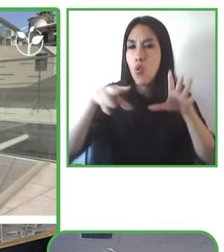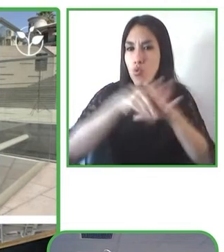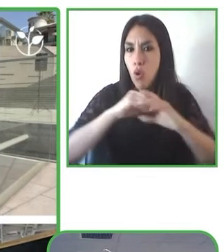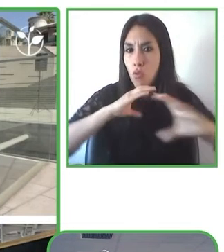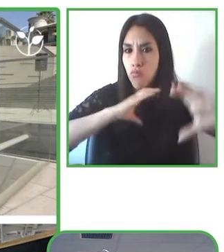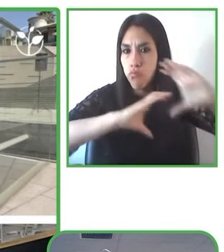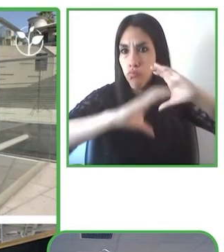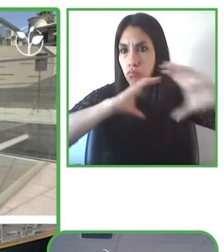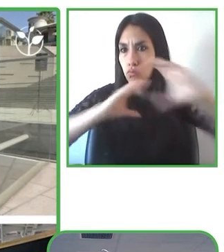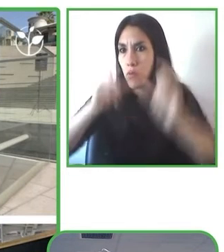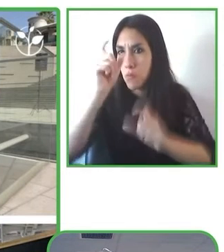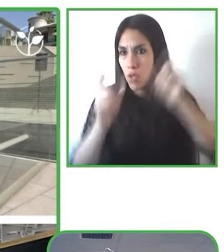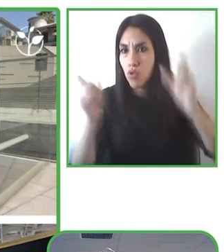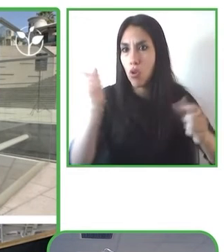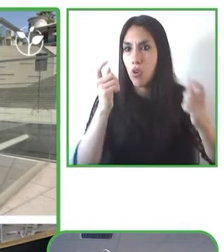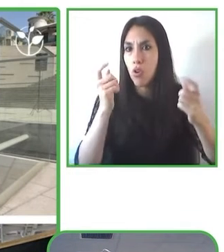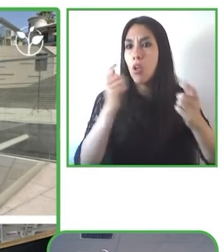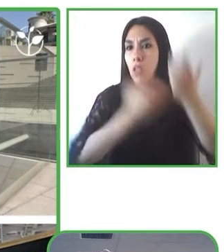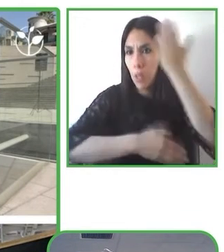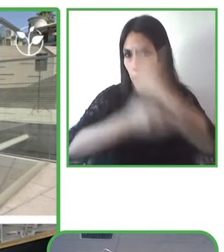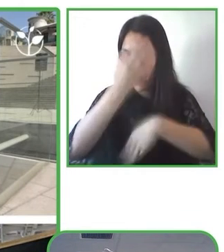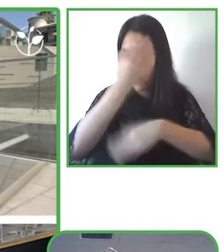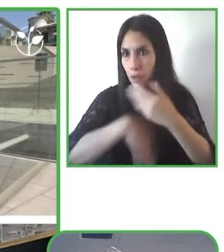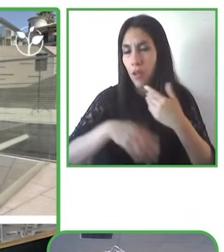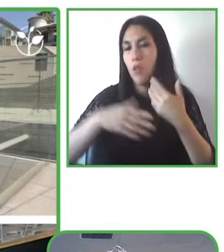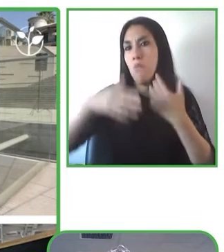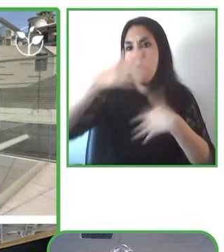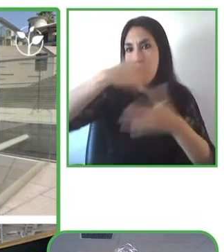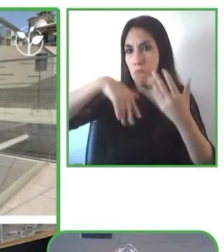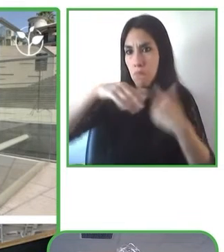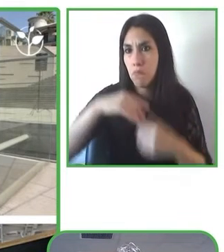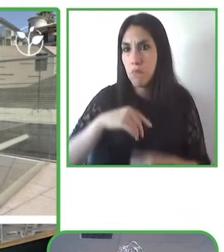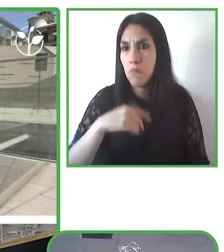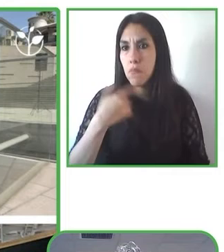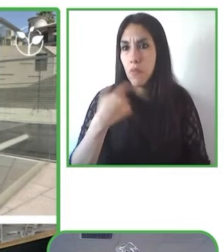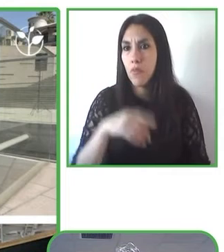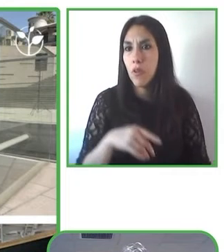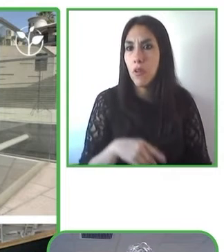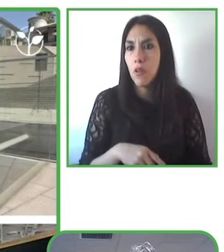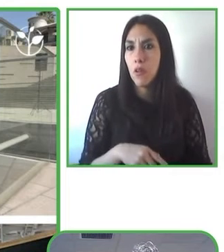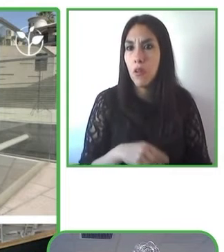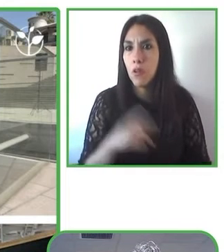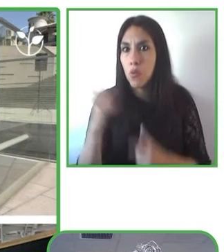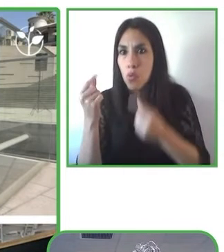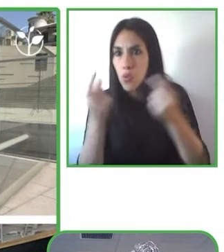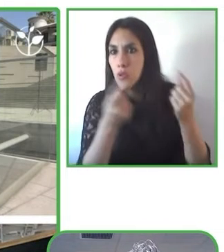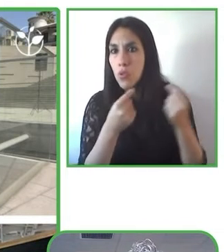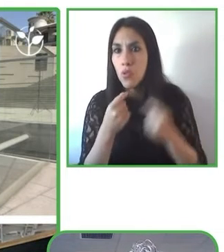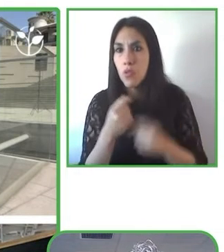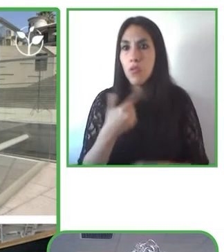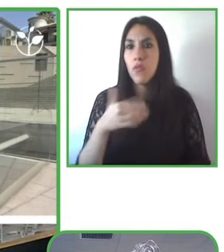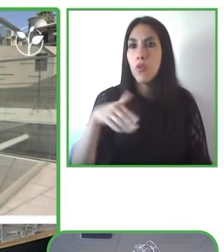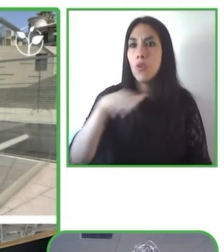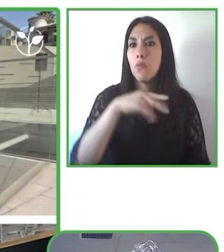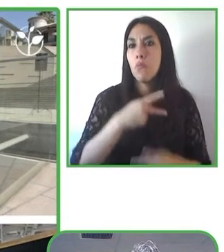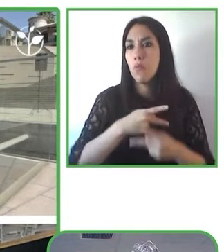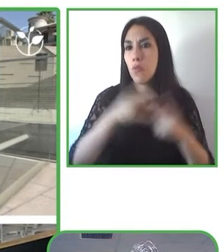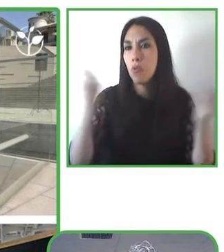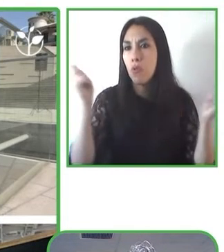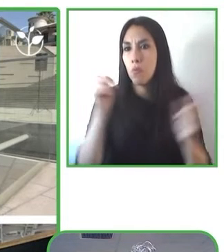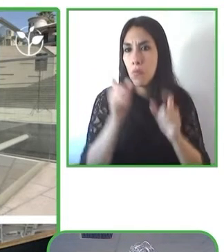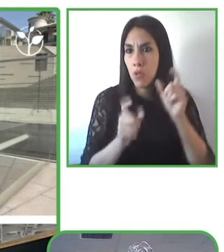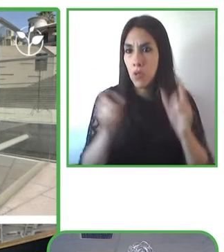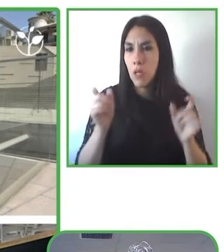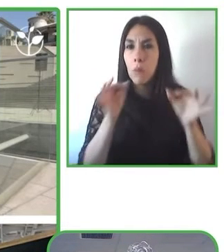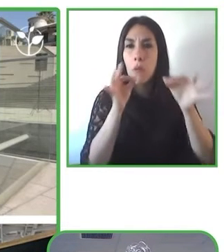funcionarios públicos que son arquitectos o planificadores urbanos que van a ser responsables de la edificación pública. Y el tercero